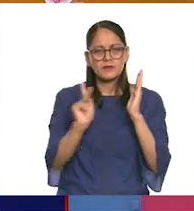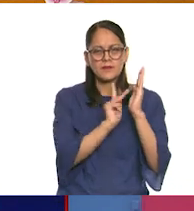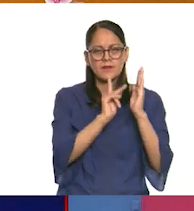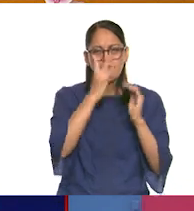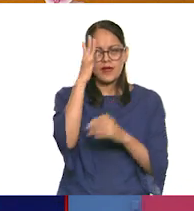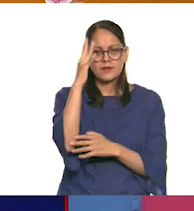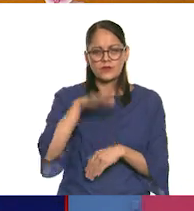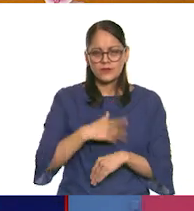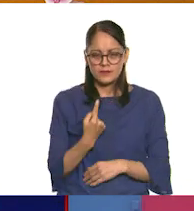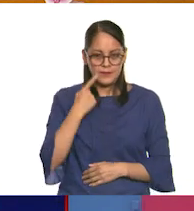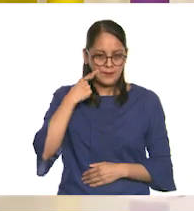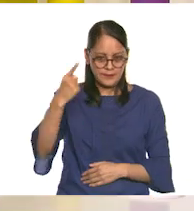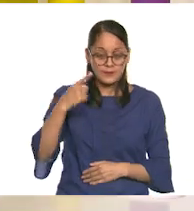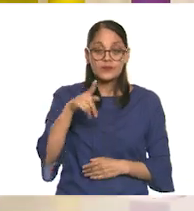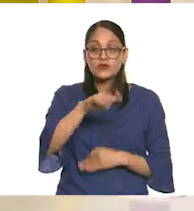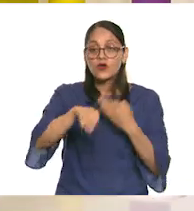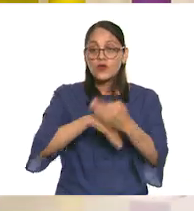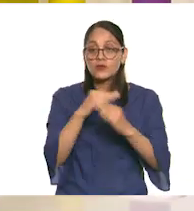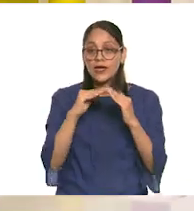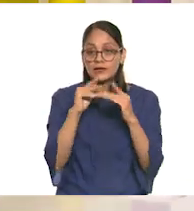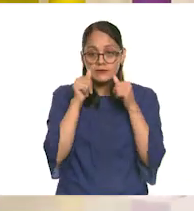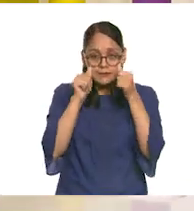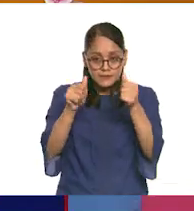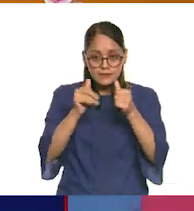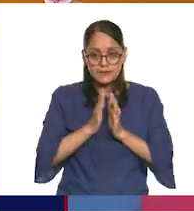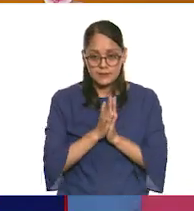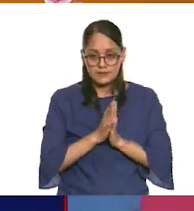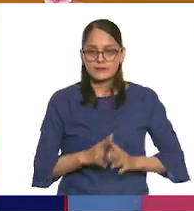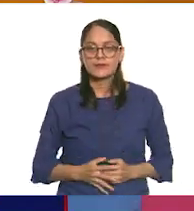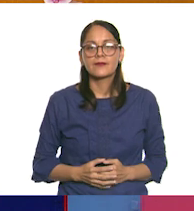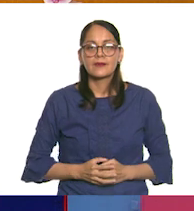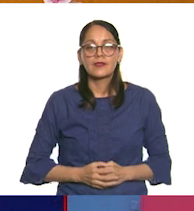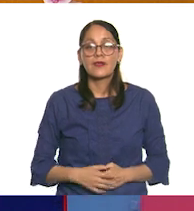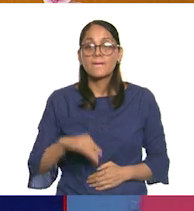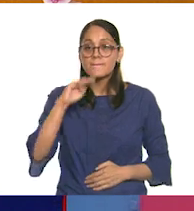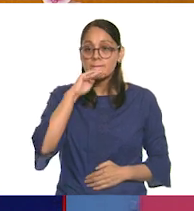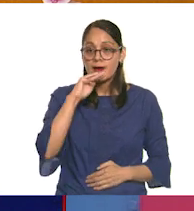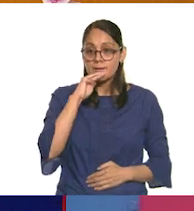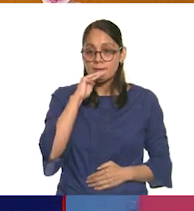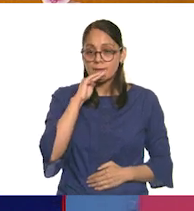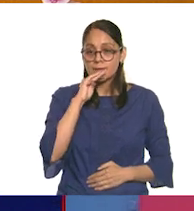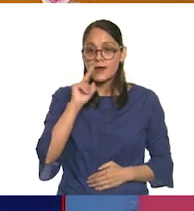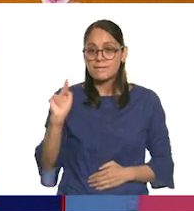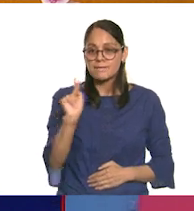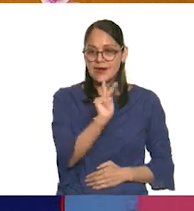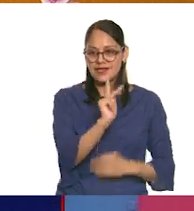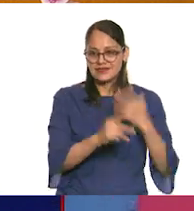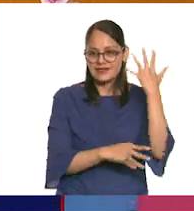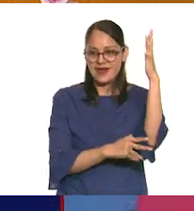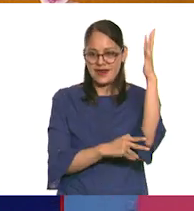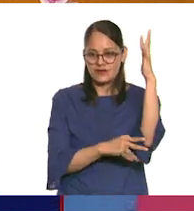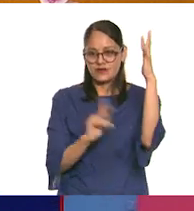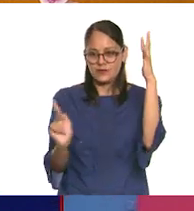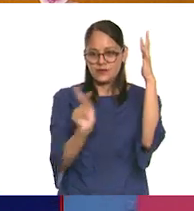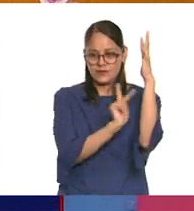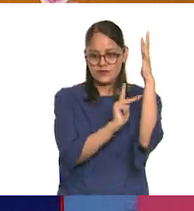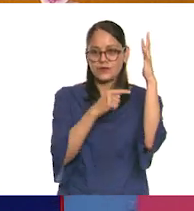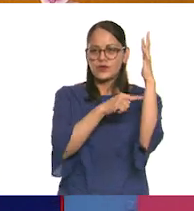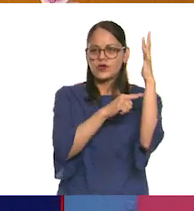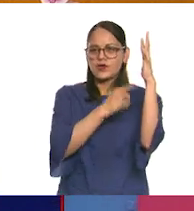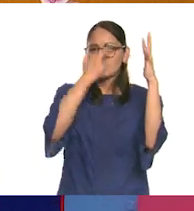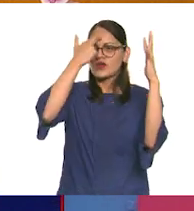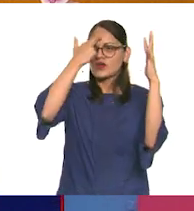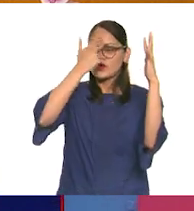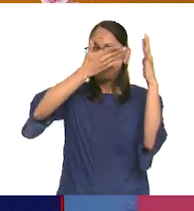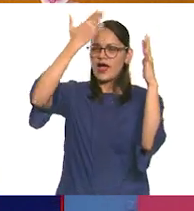Muy bien, entonces pongan mucha atención en casa, niñas y niños. ¡Exactamente! La mamá Erick es como un árbol, nos recuerda nuestras